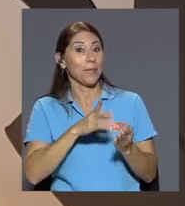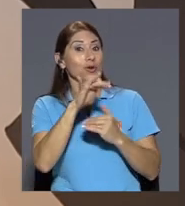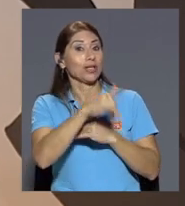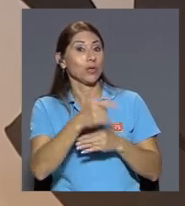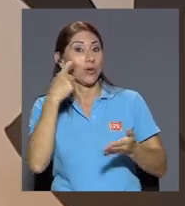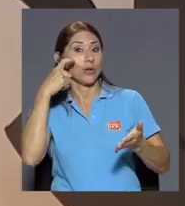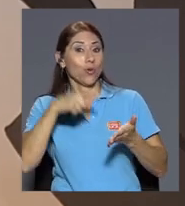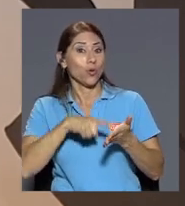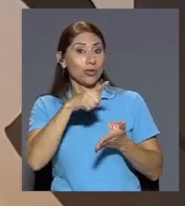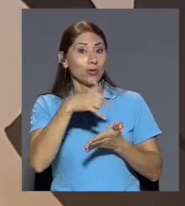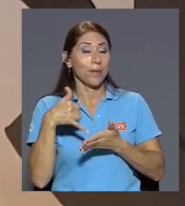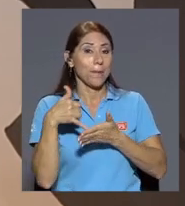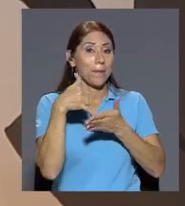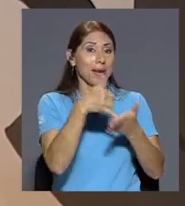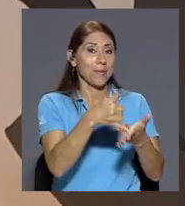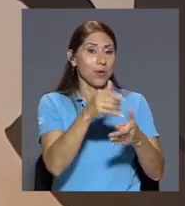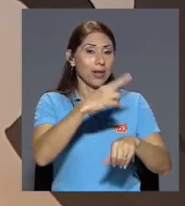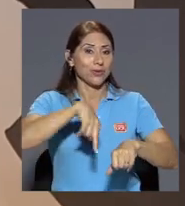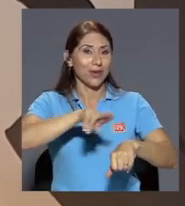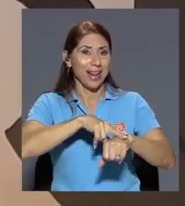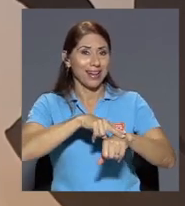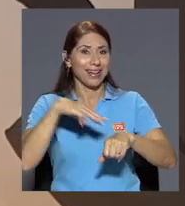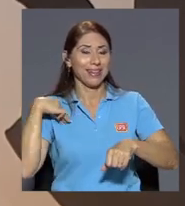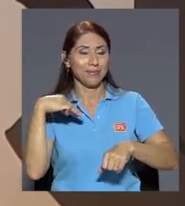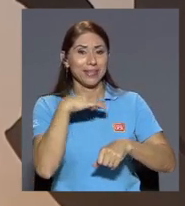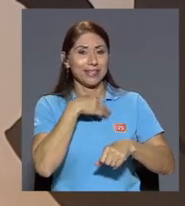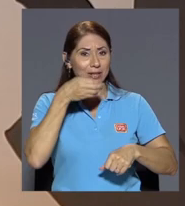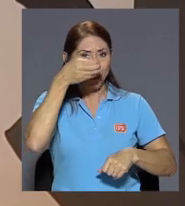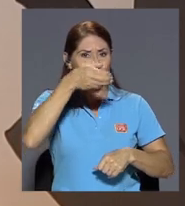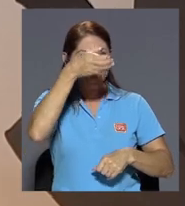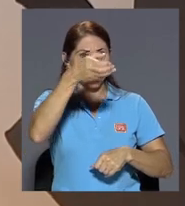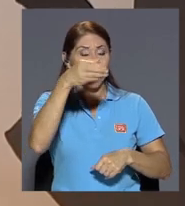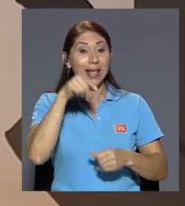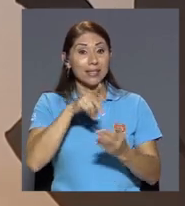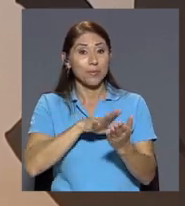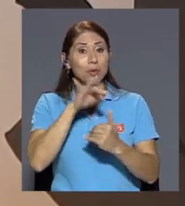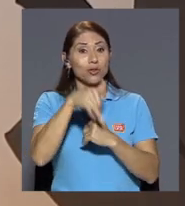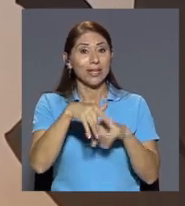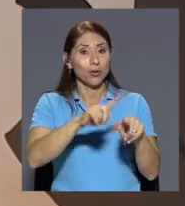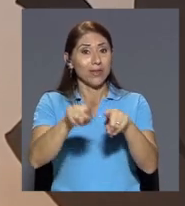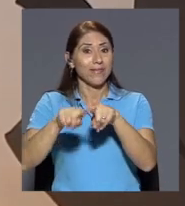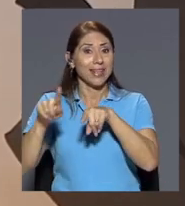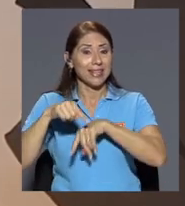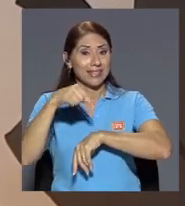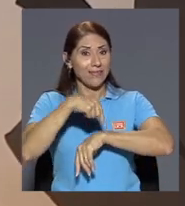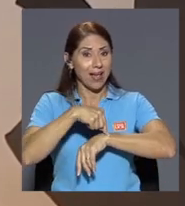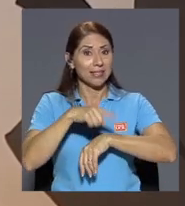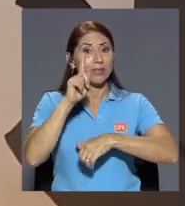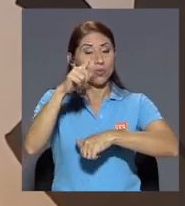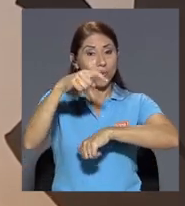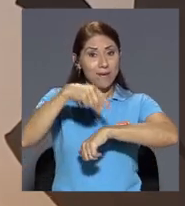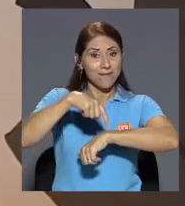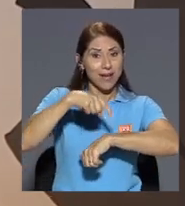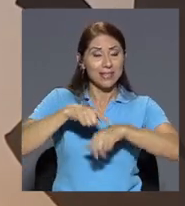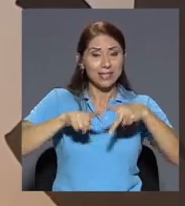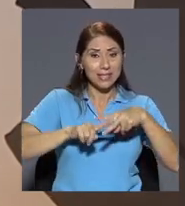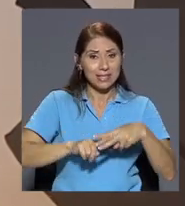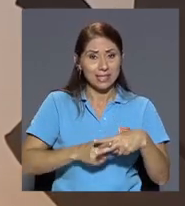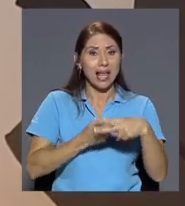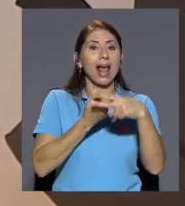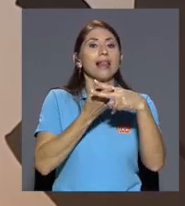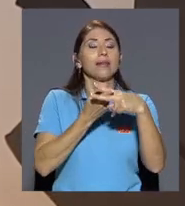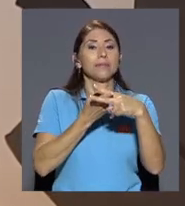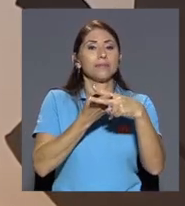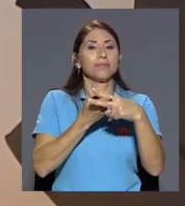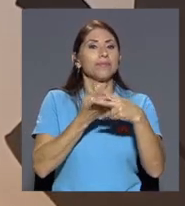es del Ministerio de Cultura es un proyecto que va en diferentes fases de hecho una fase inicial la